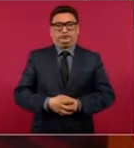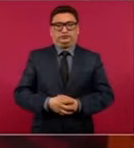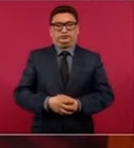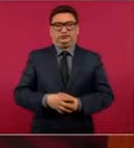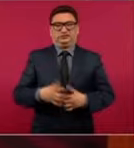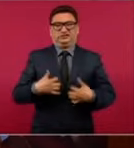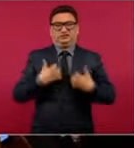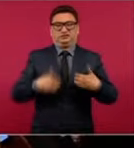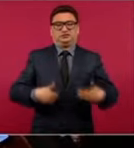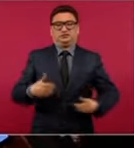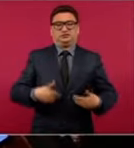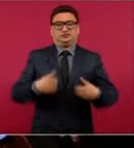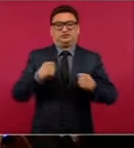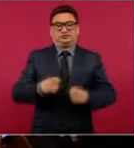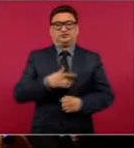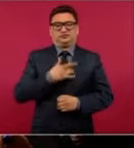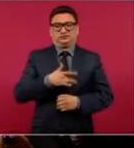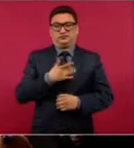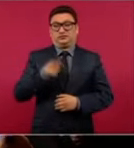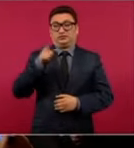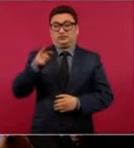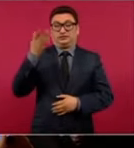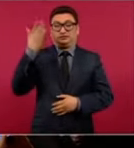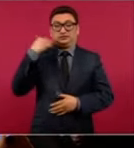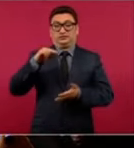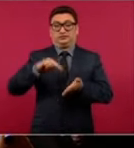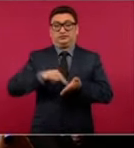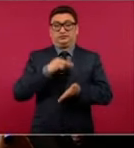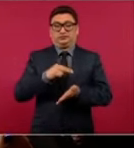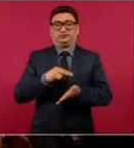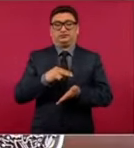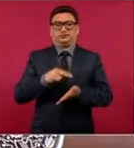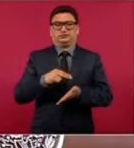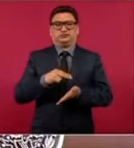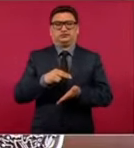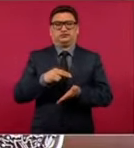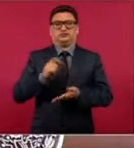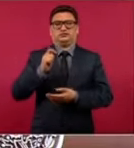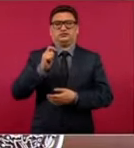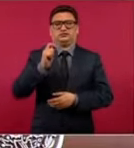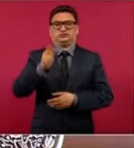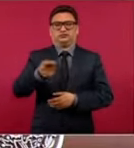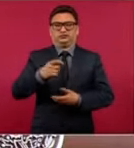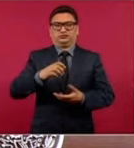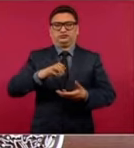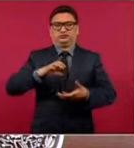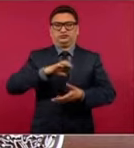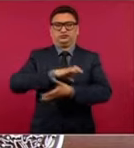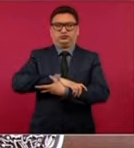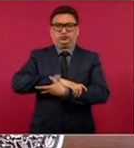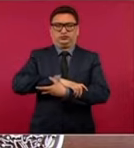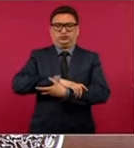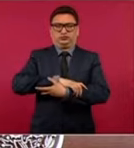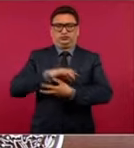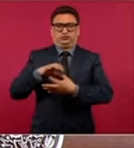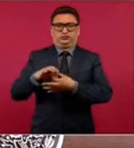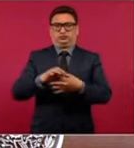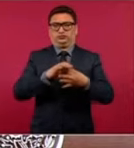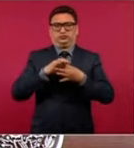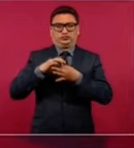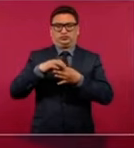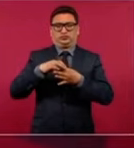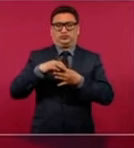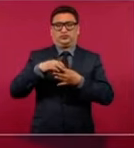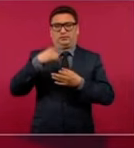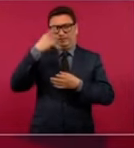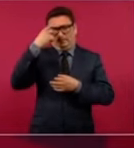molestísimos. Él firmó el llamado pacto por México, que